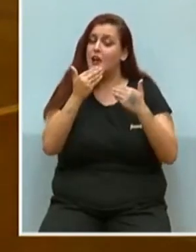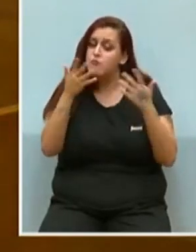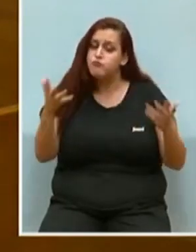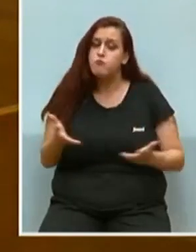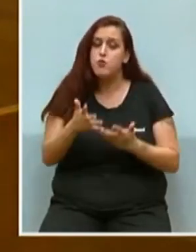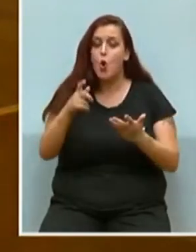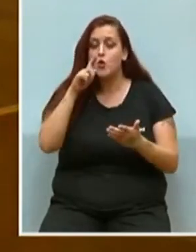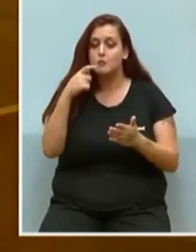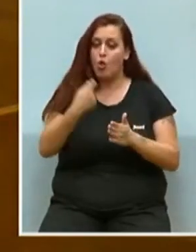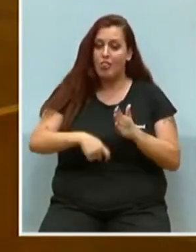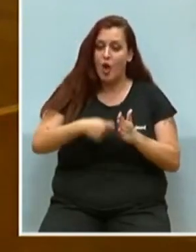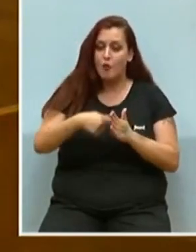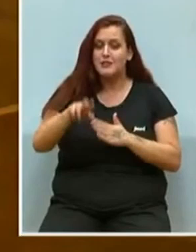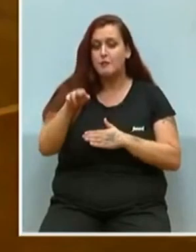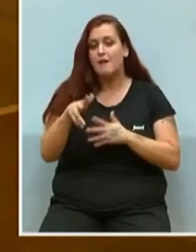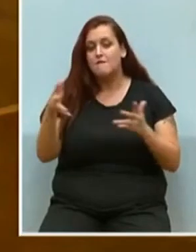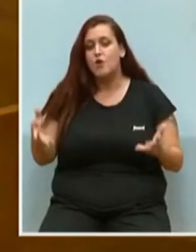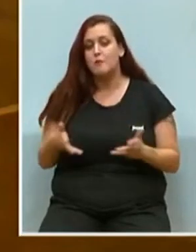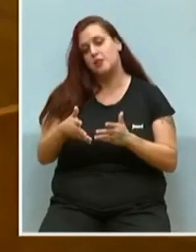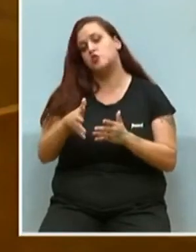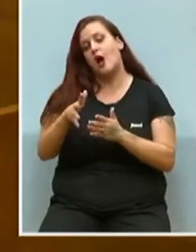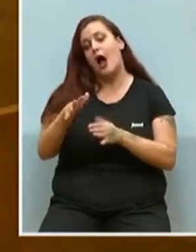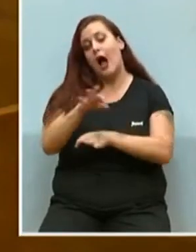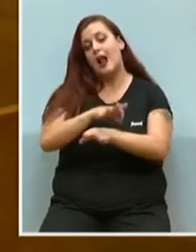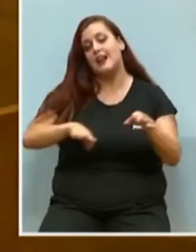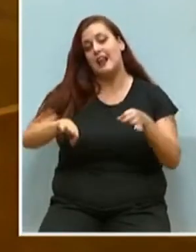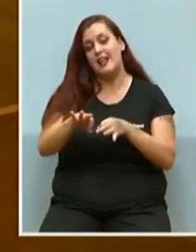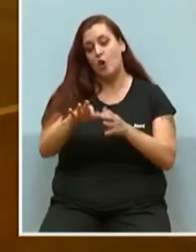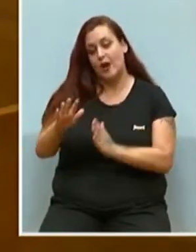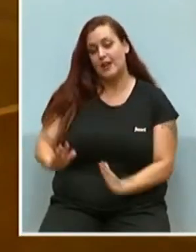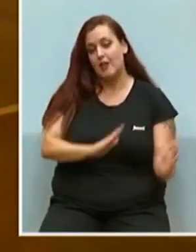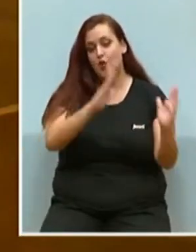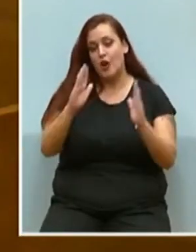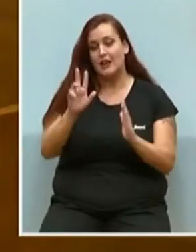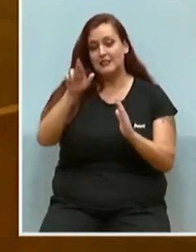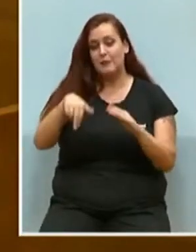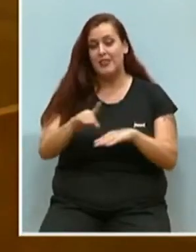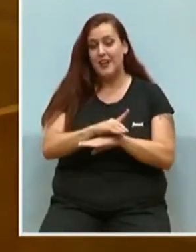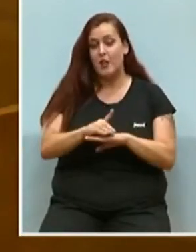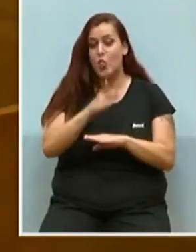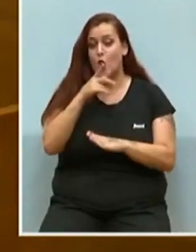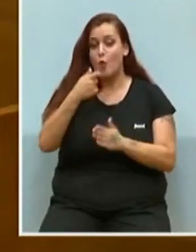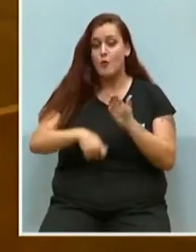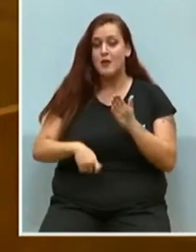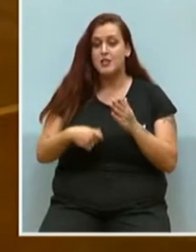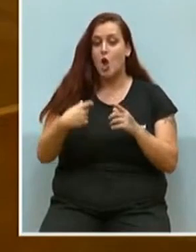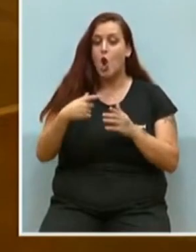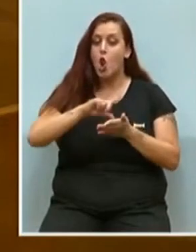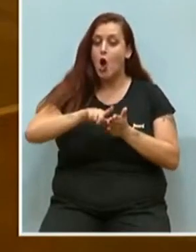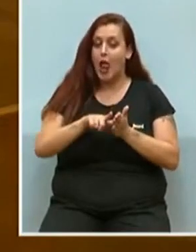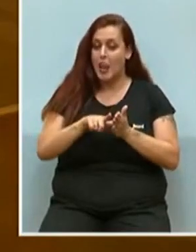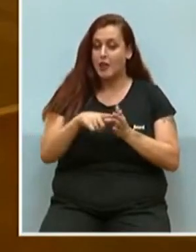turismo de compras, fomente ayudas al relevo generacional y a la digitalización, porque cuando se compra producto local, la